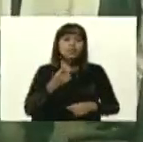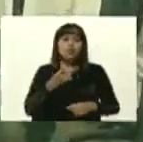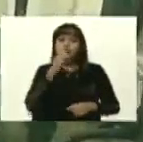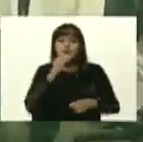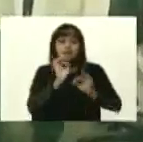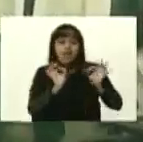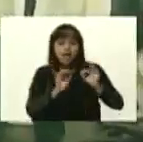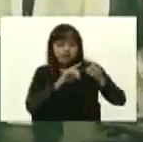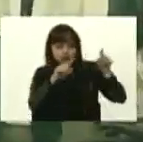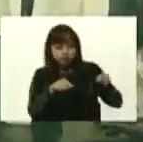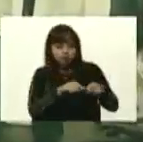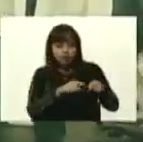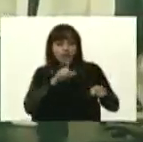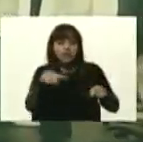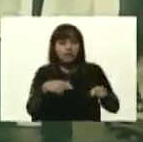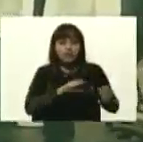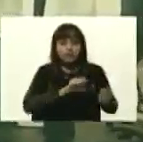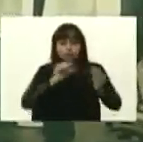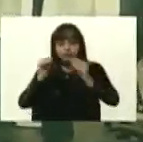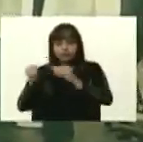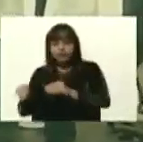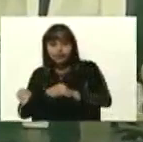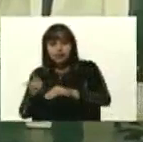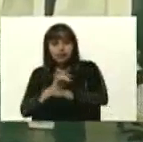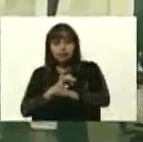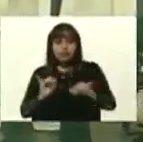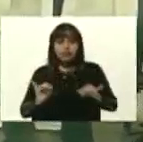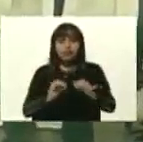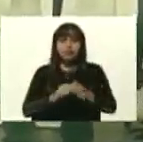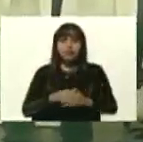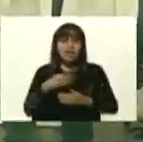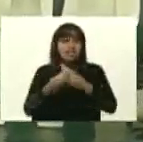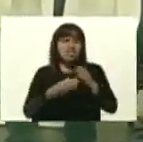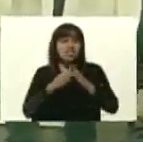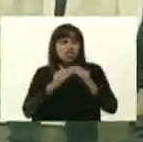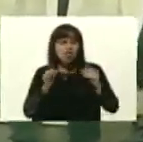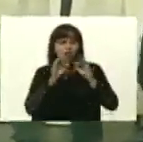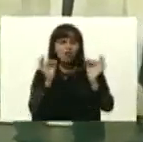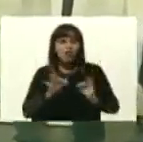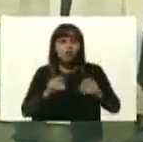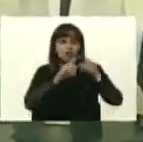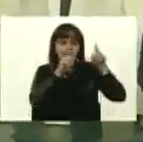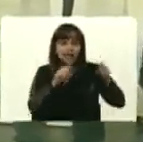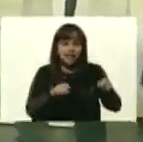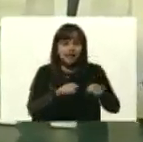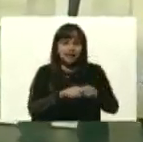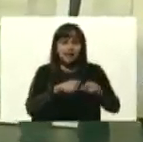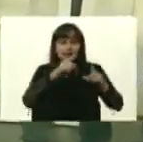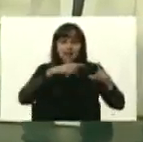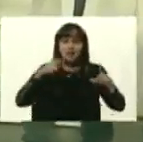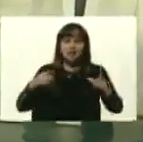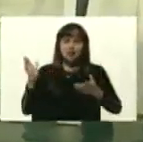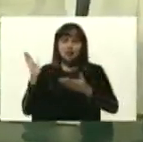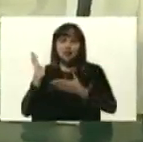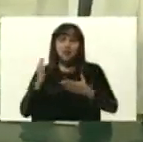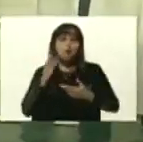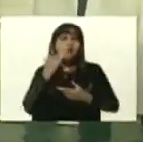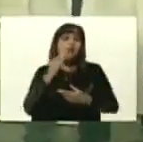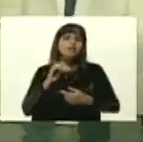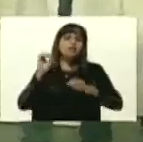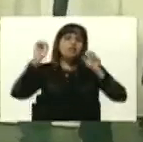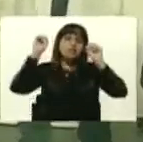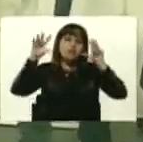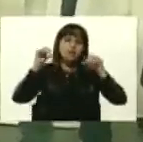vamos a producto final terminado, de producir todo tipo de tarjetas electrónicas. Tarjetas para semáforos,